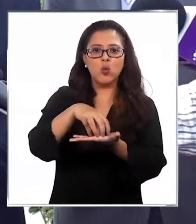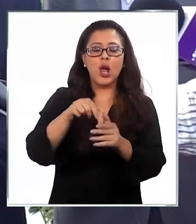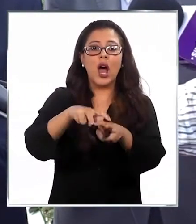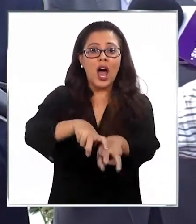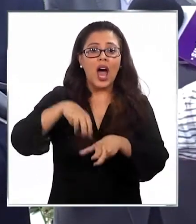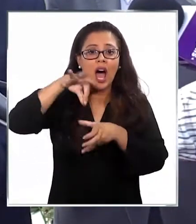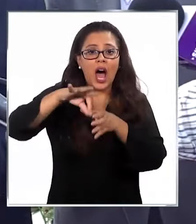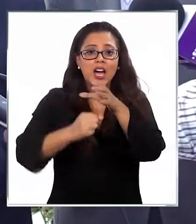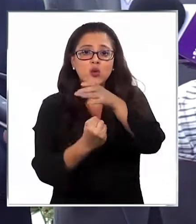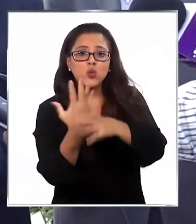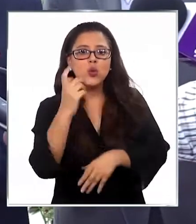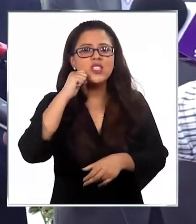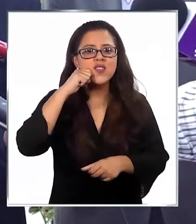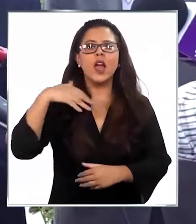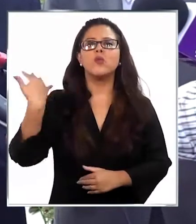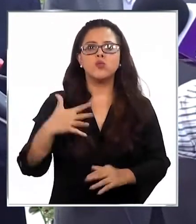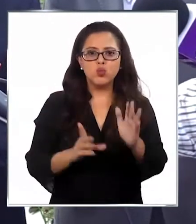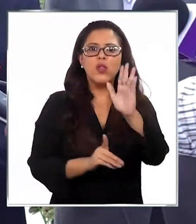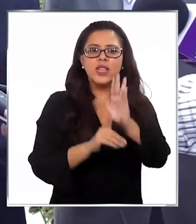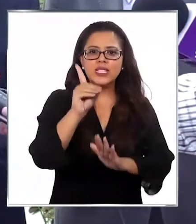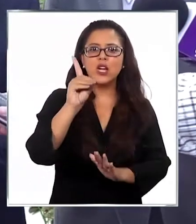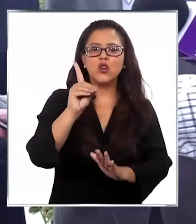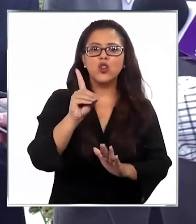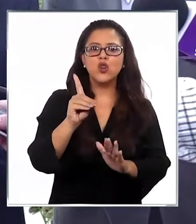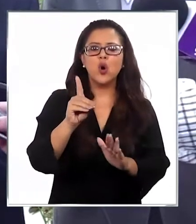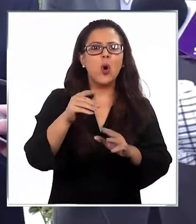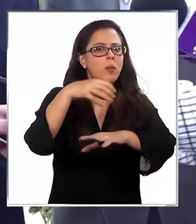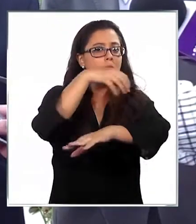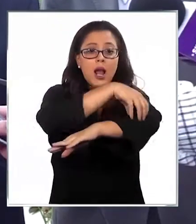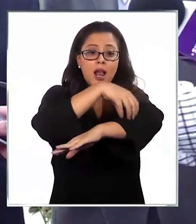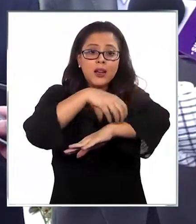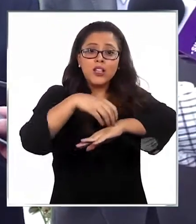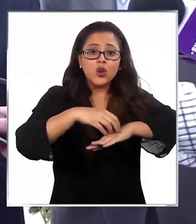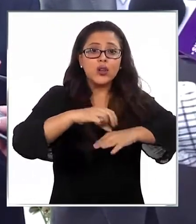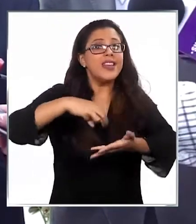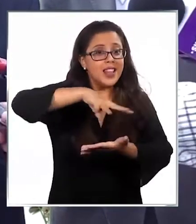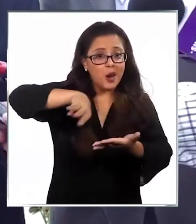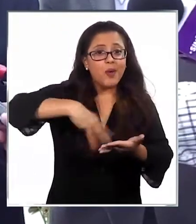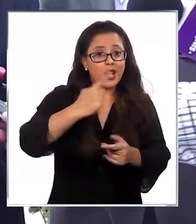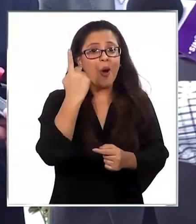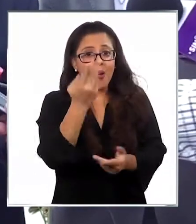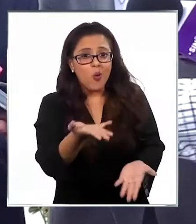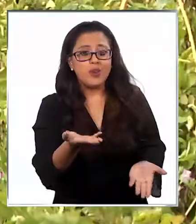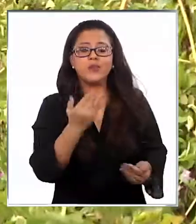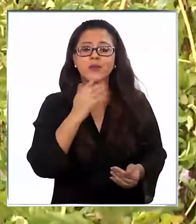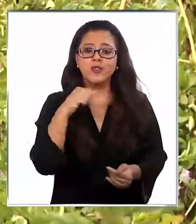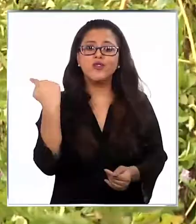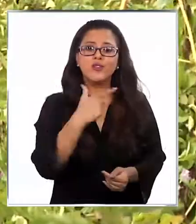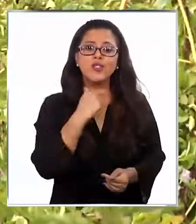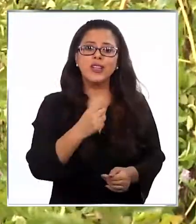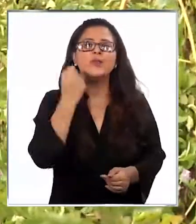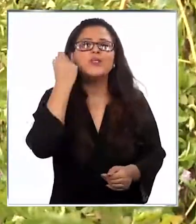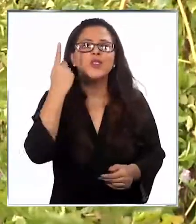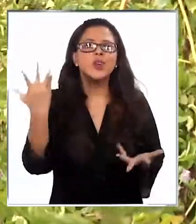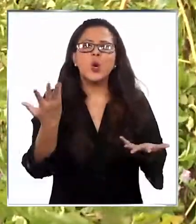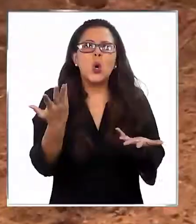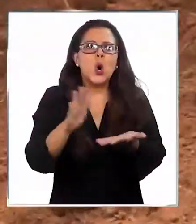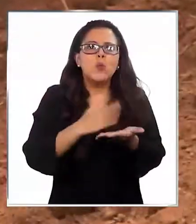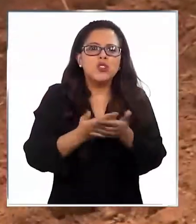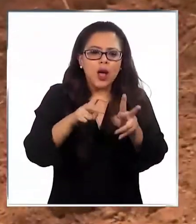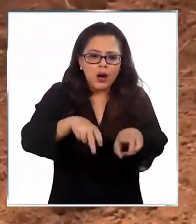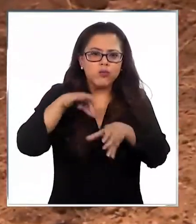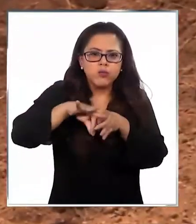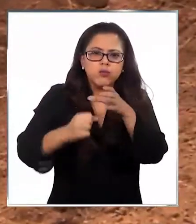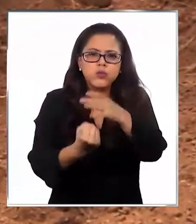La agricultura es un motor de desarrollo para muchas regiones, el Maule es una de ellas y queremos saber cómo está la